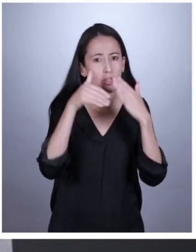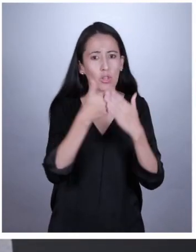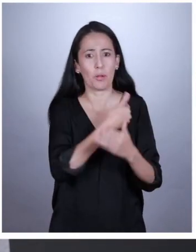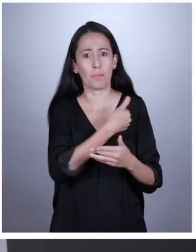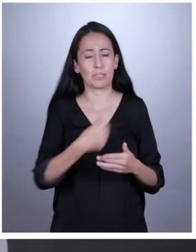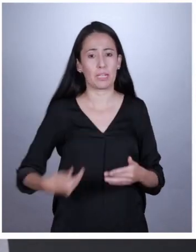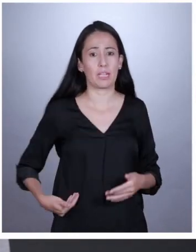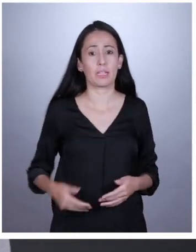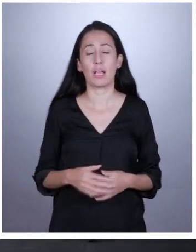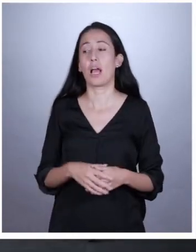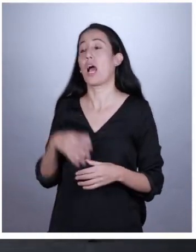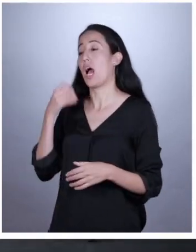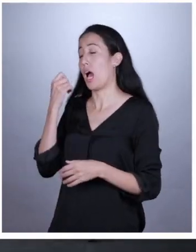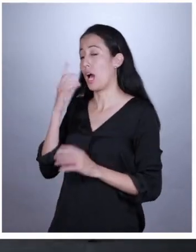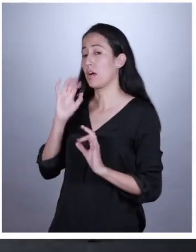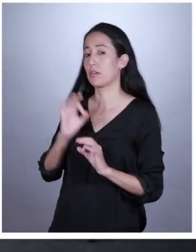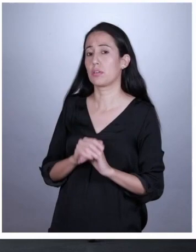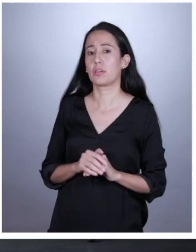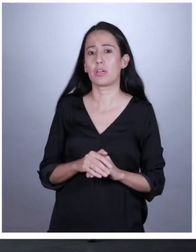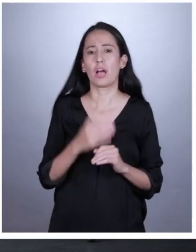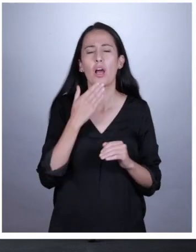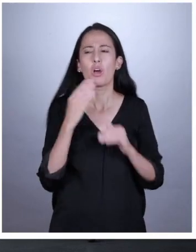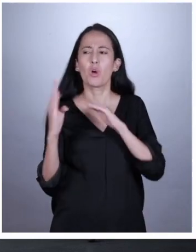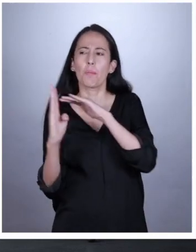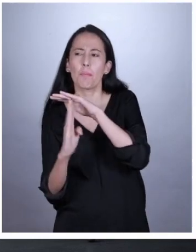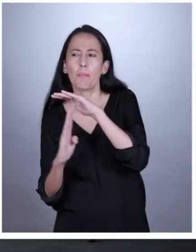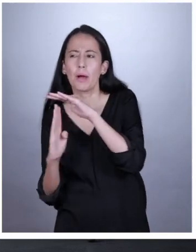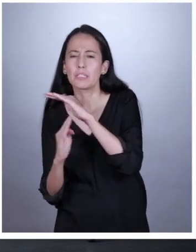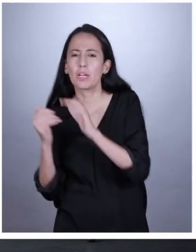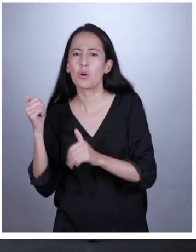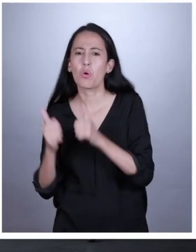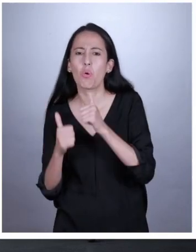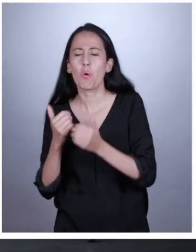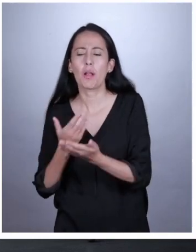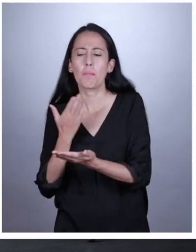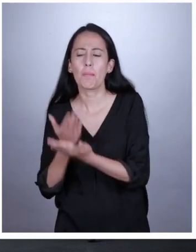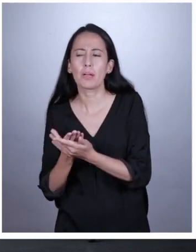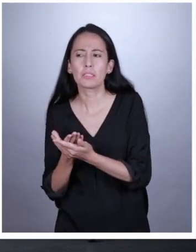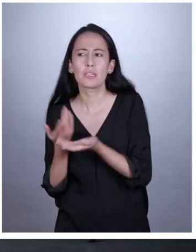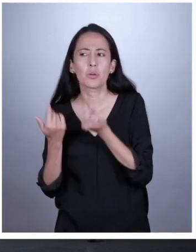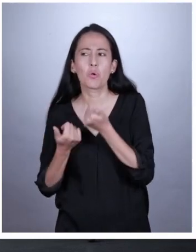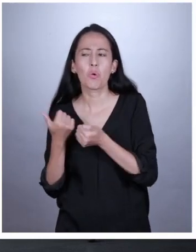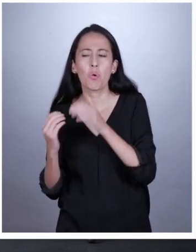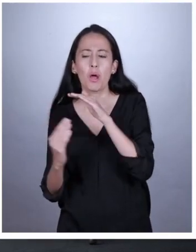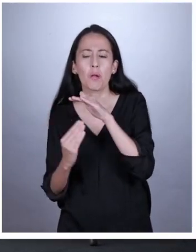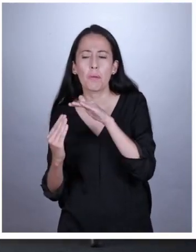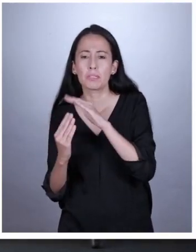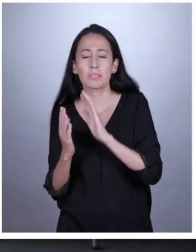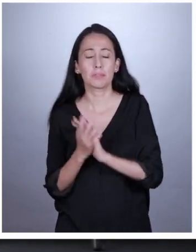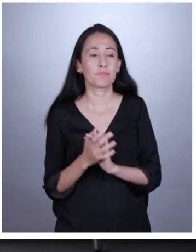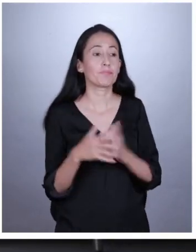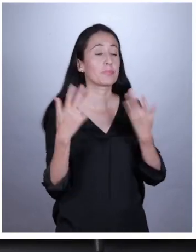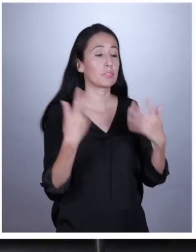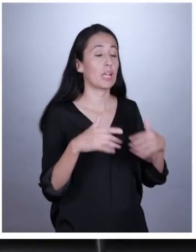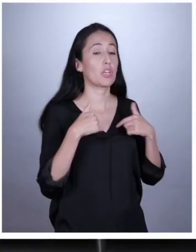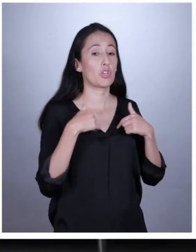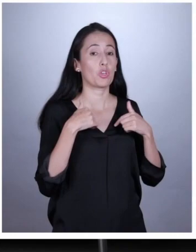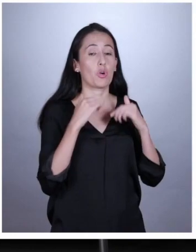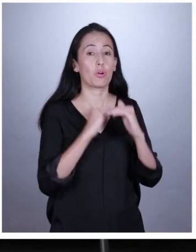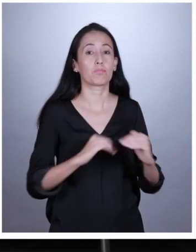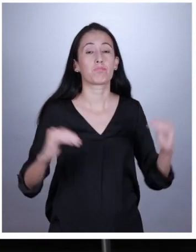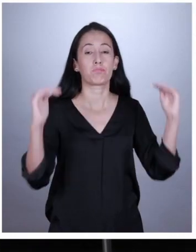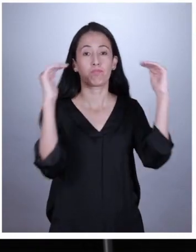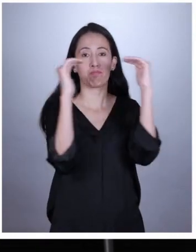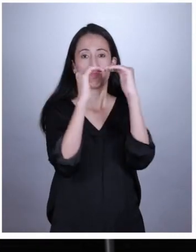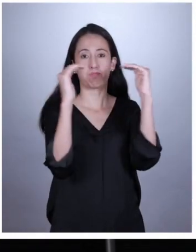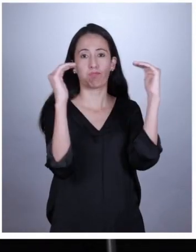las acciones del presidente. ¿Y en qué basa usted esta propuesta? Creo